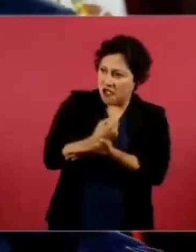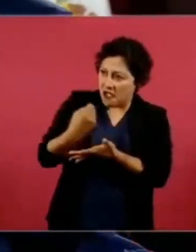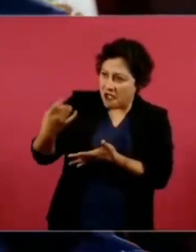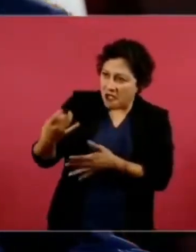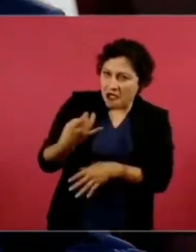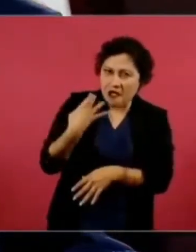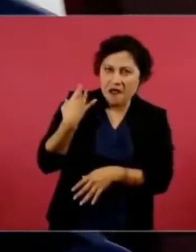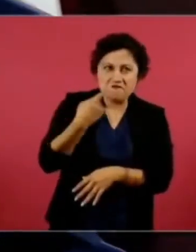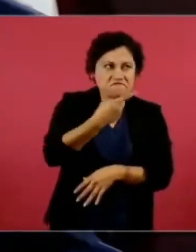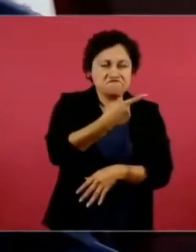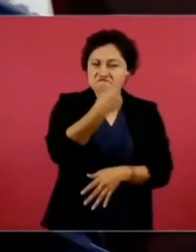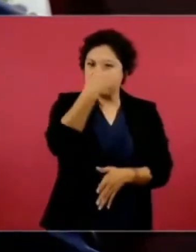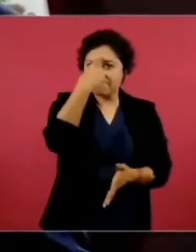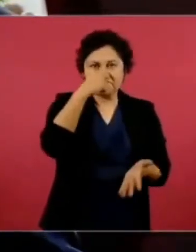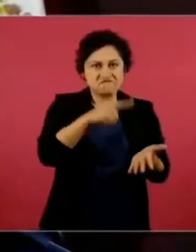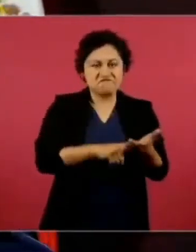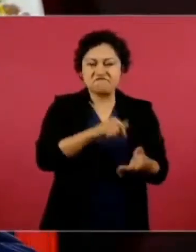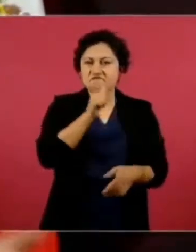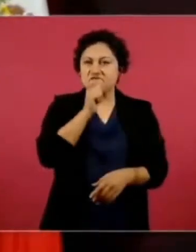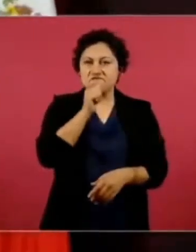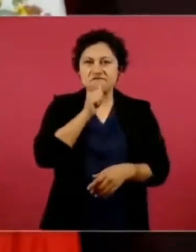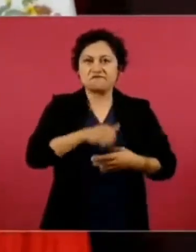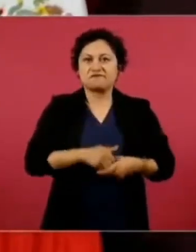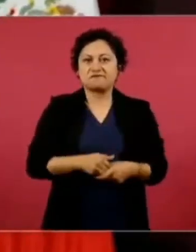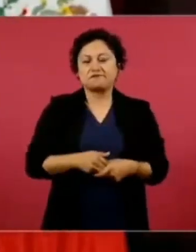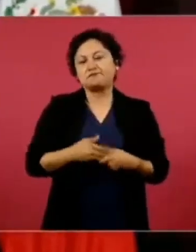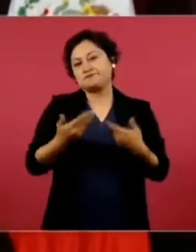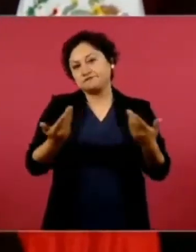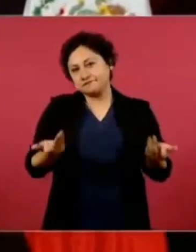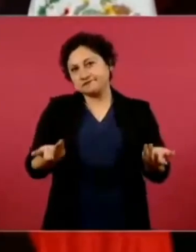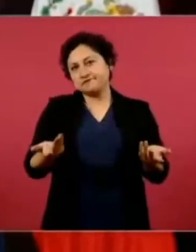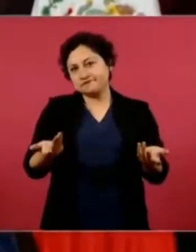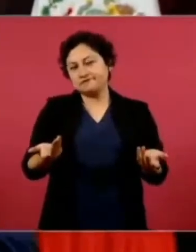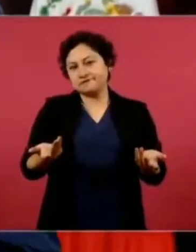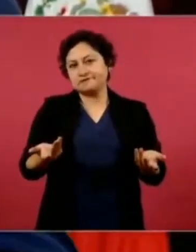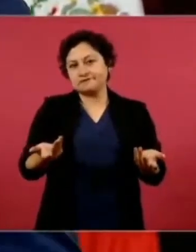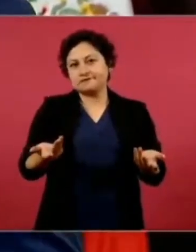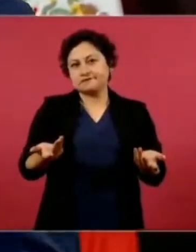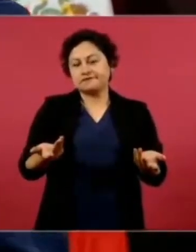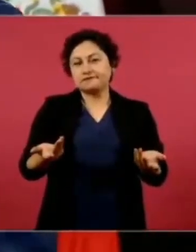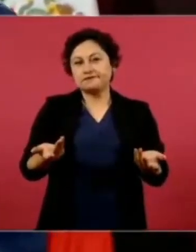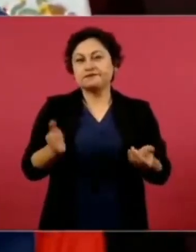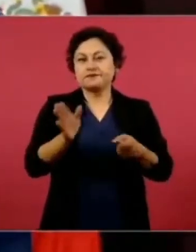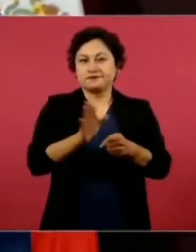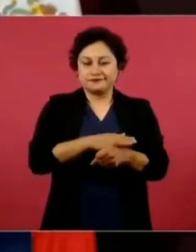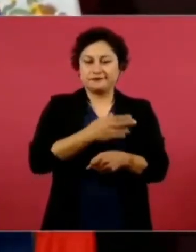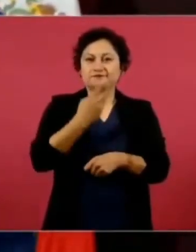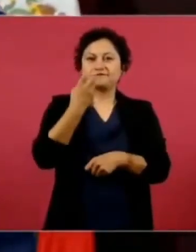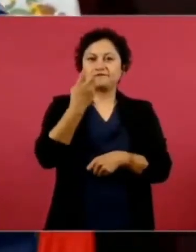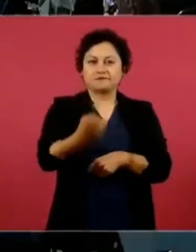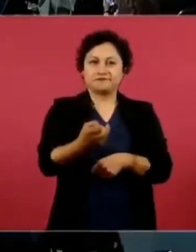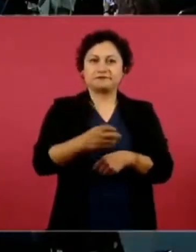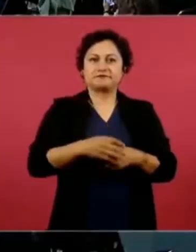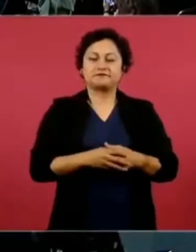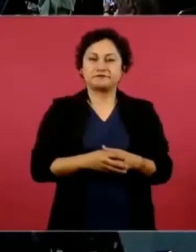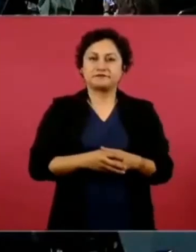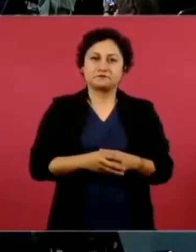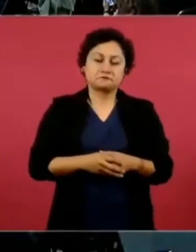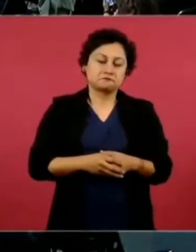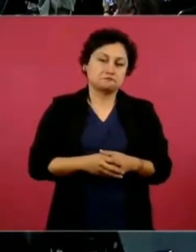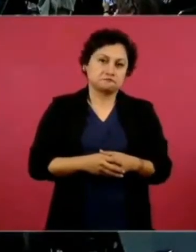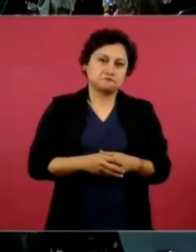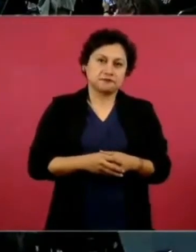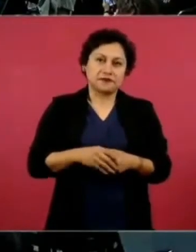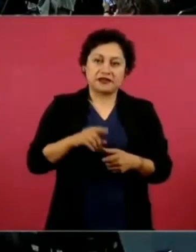entonces lo que decía de manera muy franca, sincera,